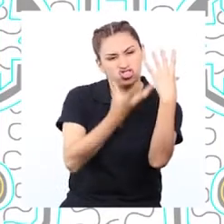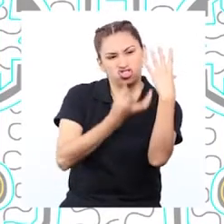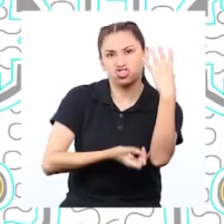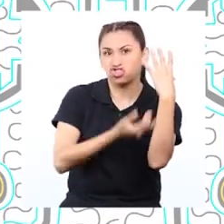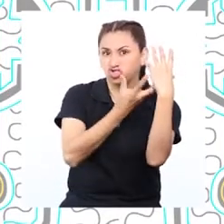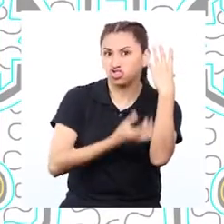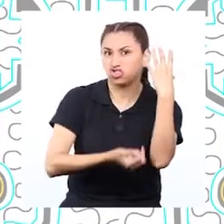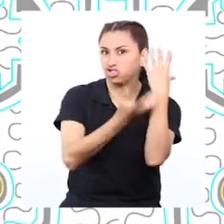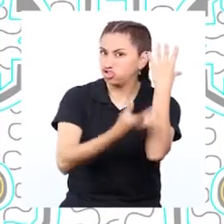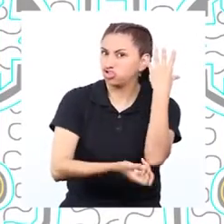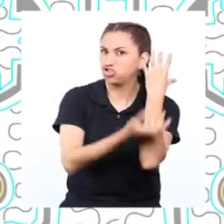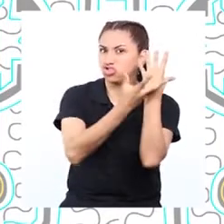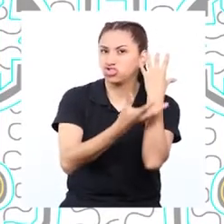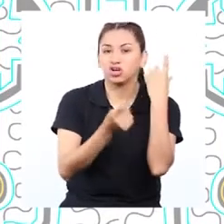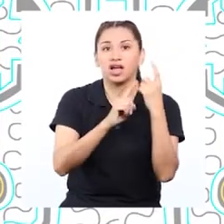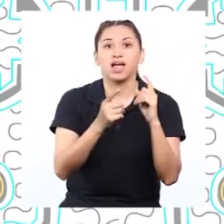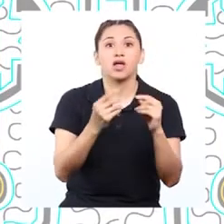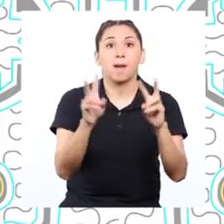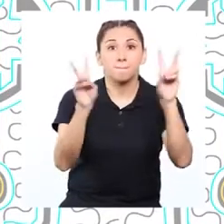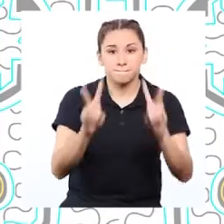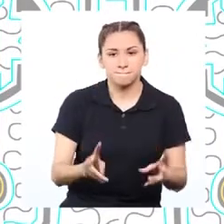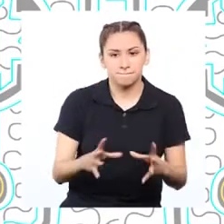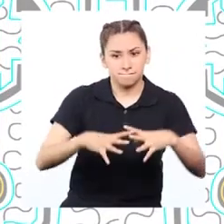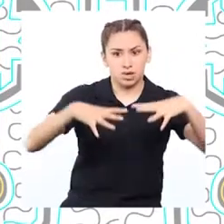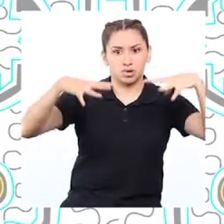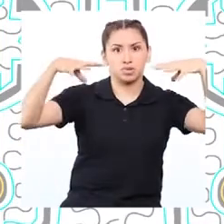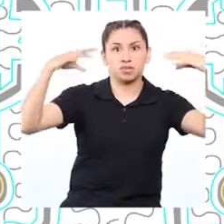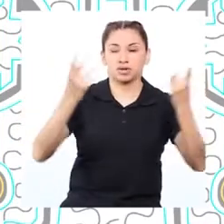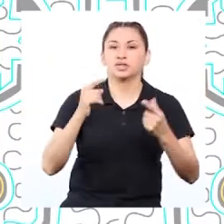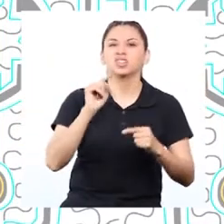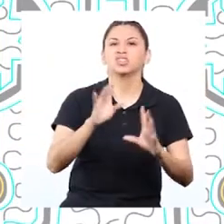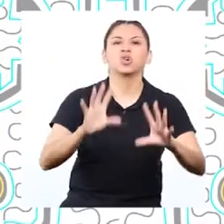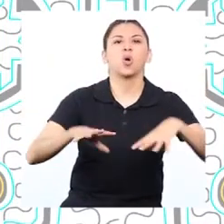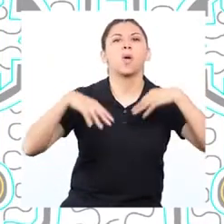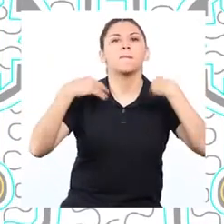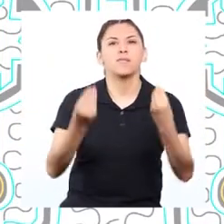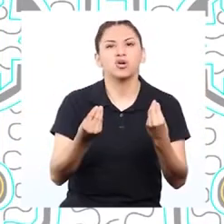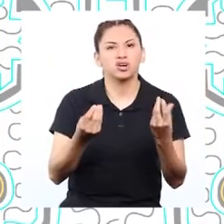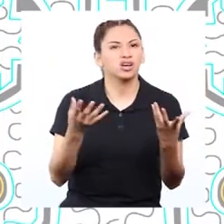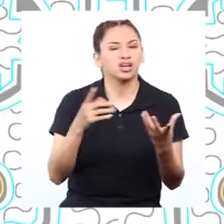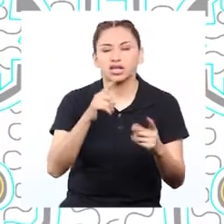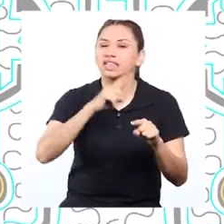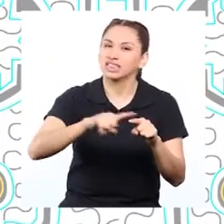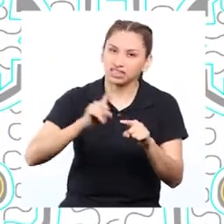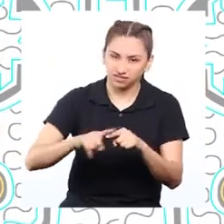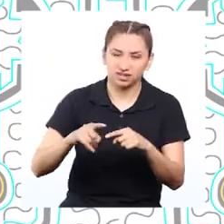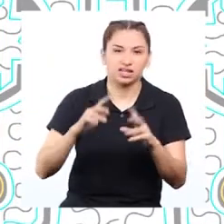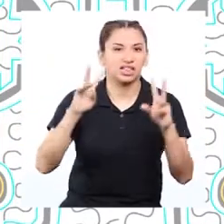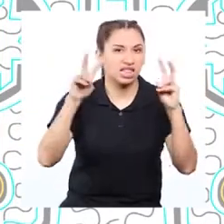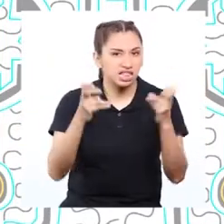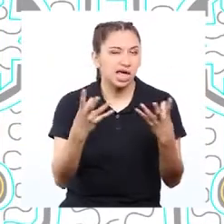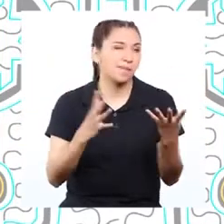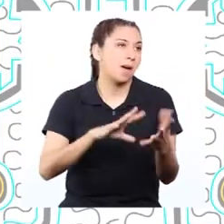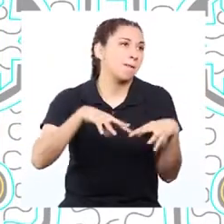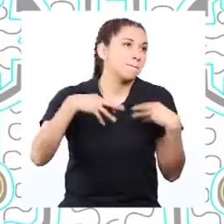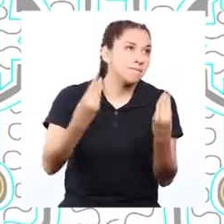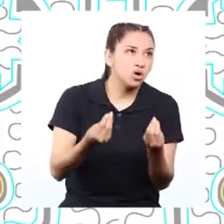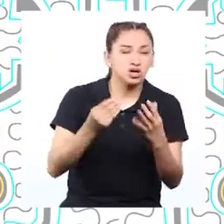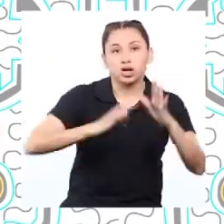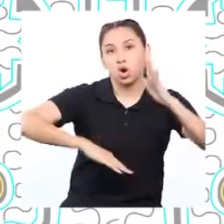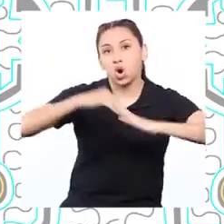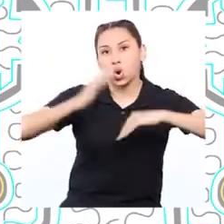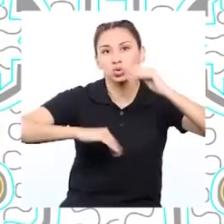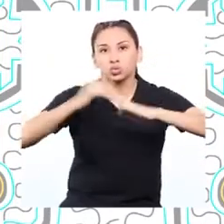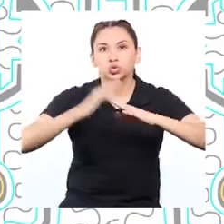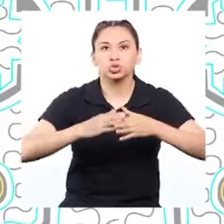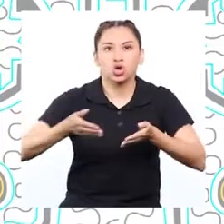es decir, lo hubo que su zona con mucha vegetación. Los motivos de la deforestación son varios, por ejemplo, la